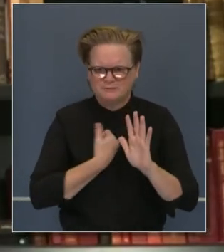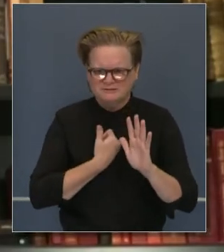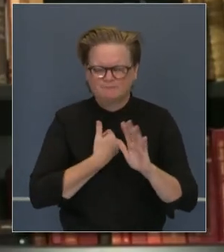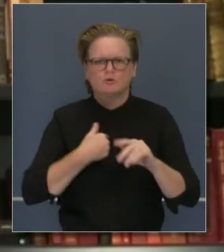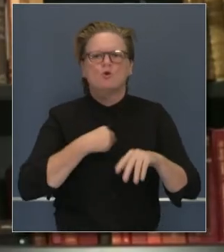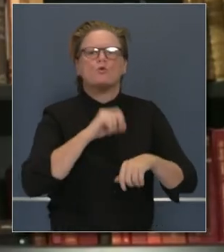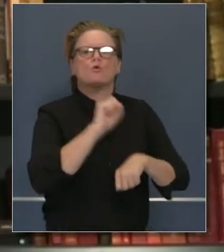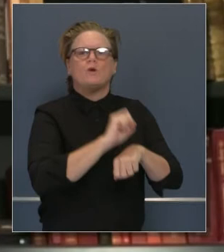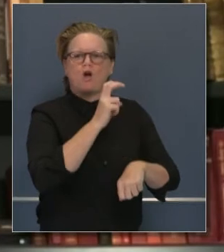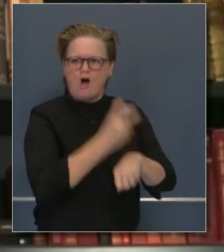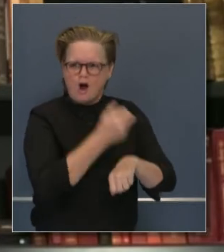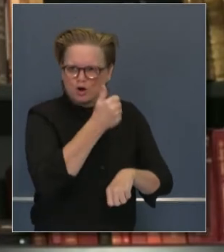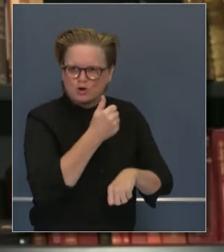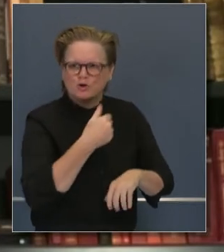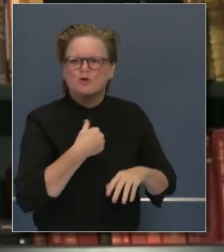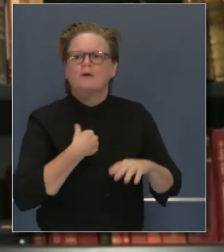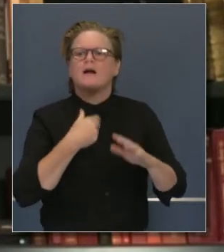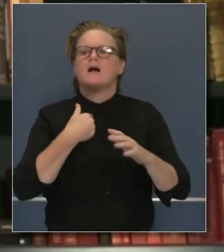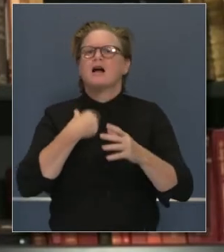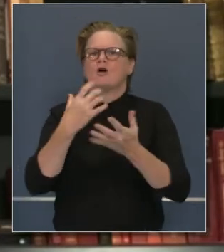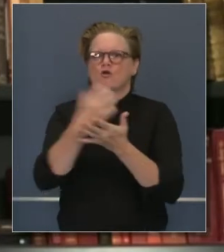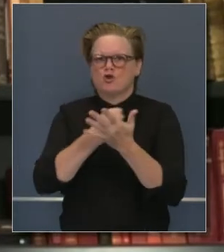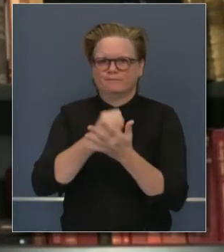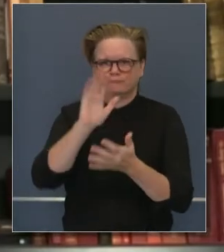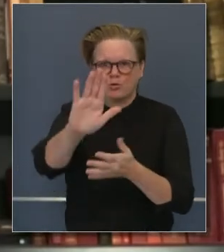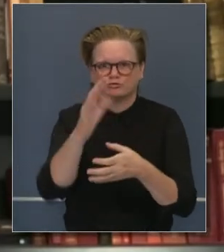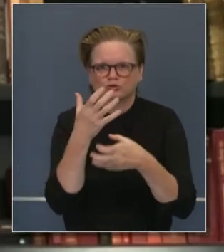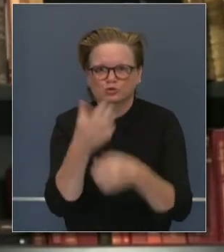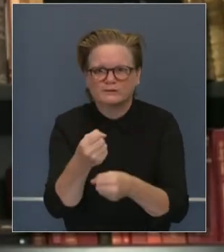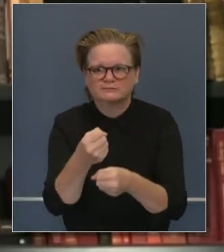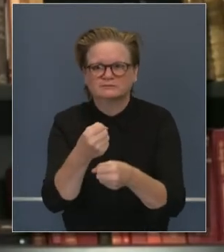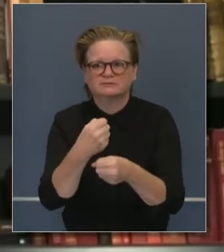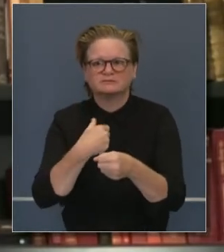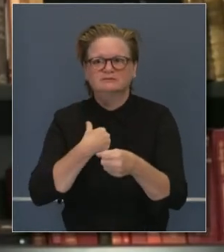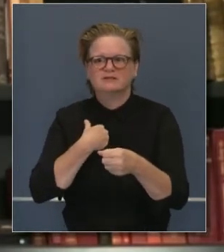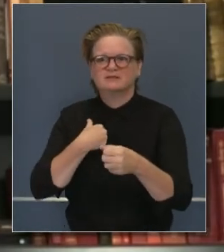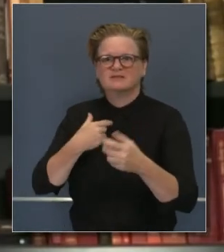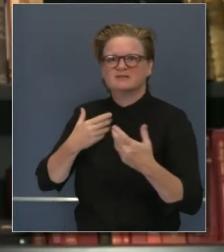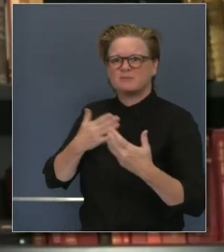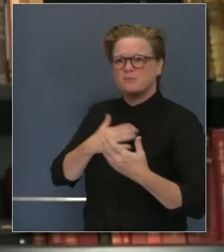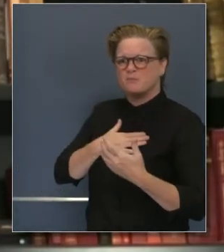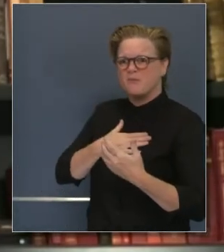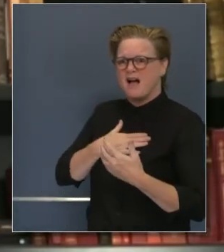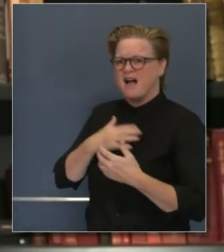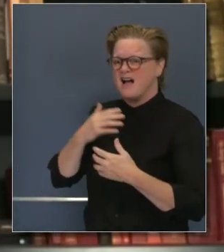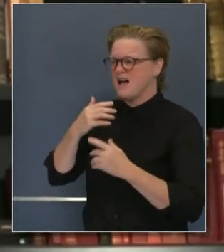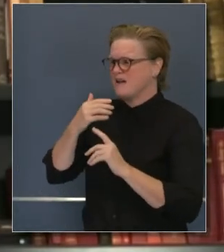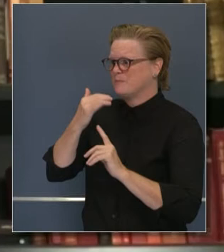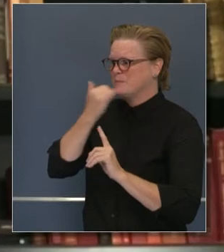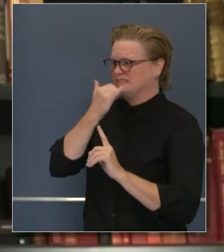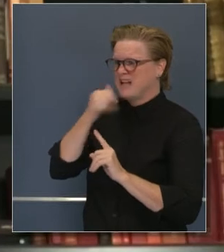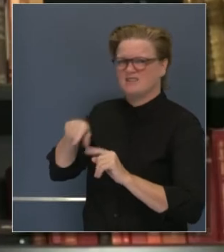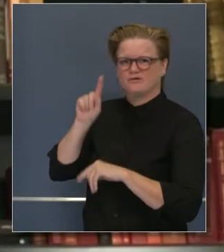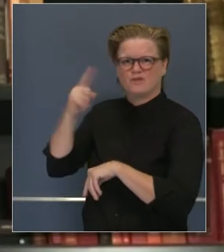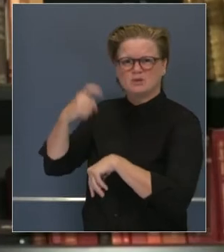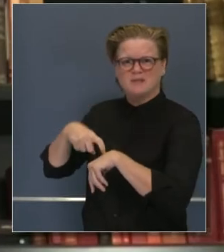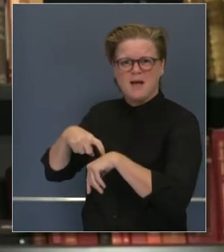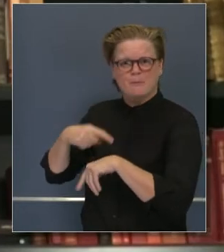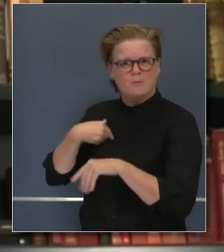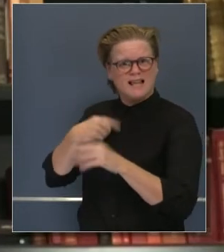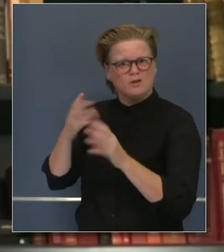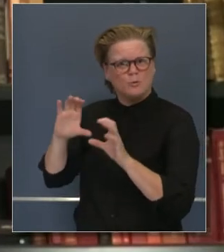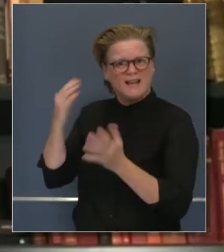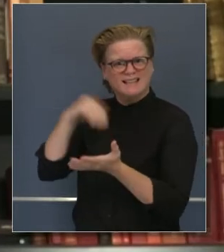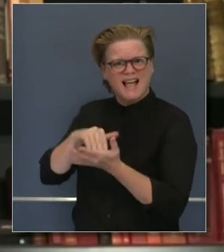más duro todos los días. Nunca antes había cometido ese error. Después de eso no lo cometí y no lo voy a volver a cometer. Punto.